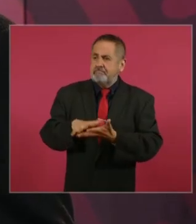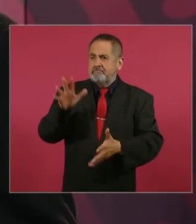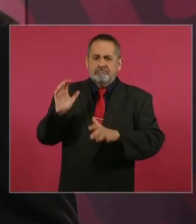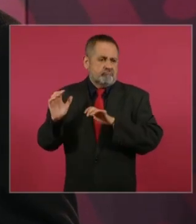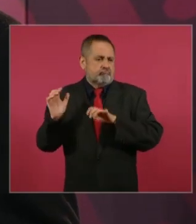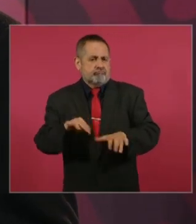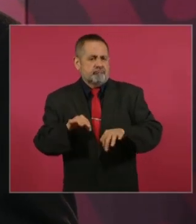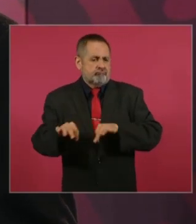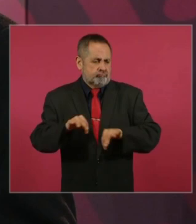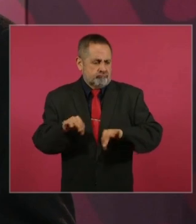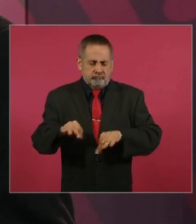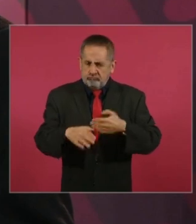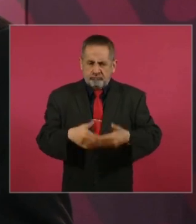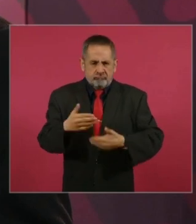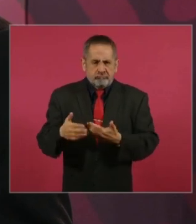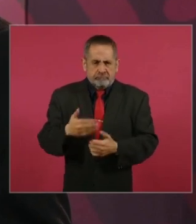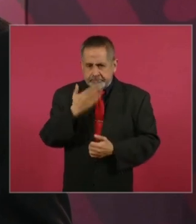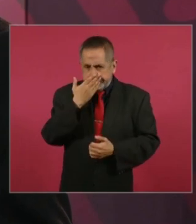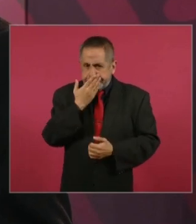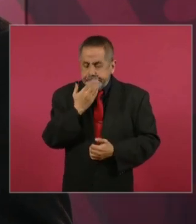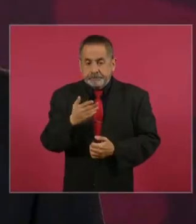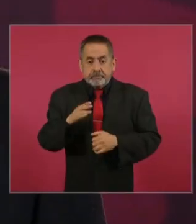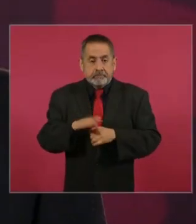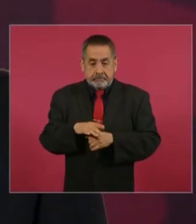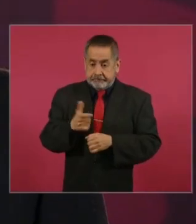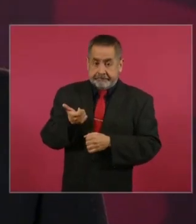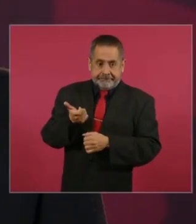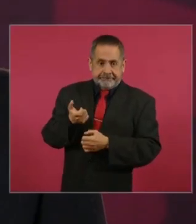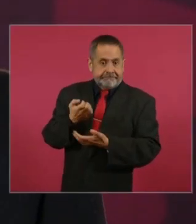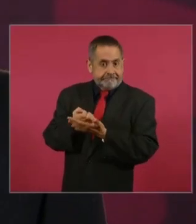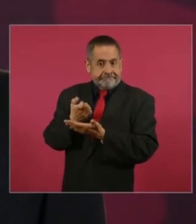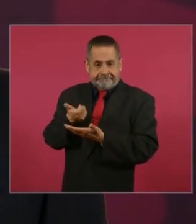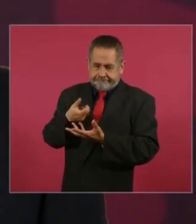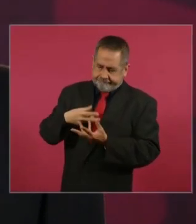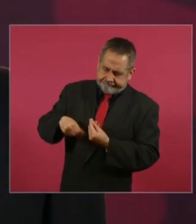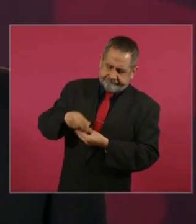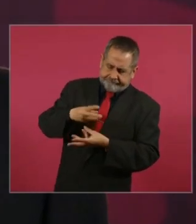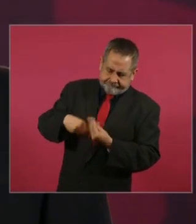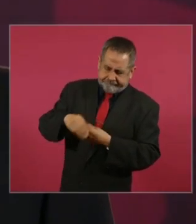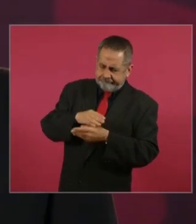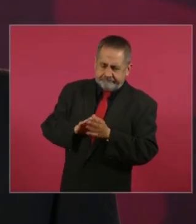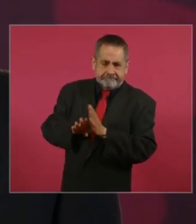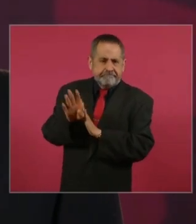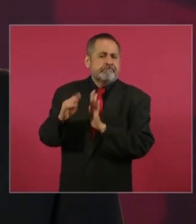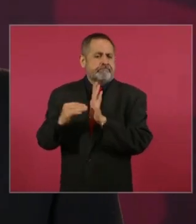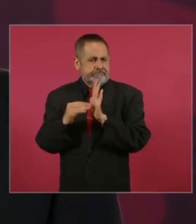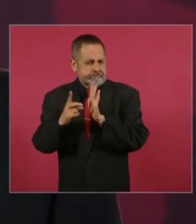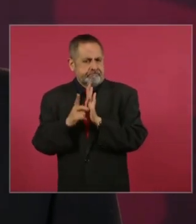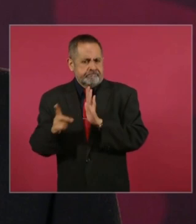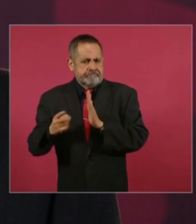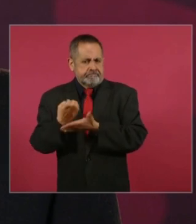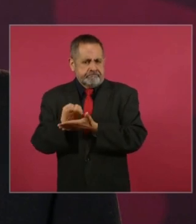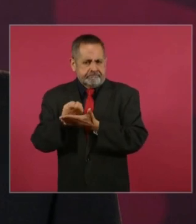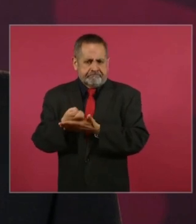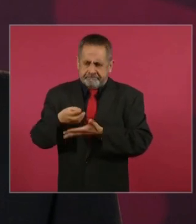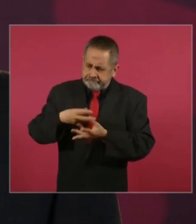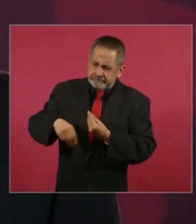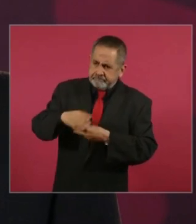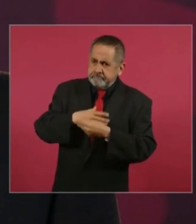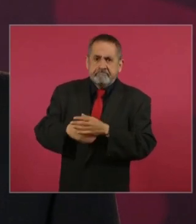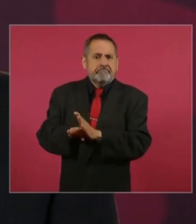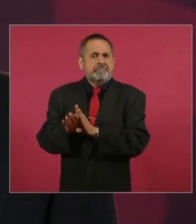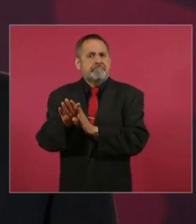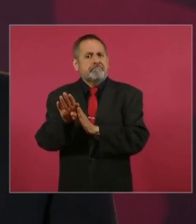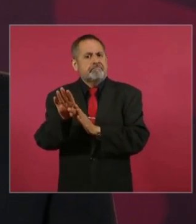y tiene que ver mucho con la reactivación de la economía y con el modelo que se está aplicando.